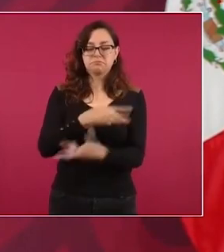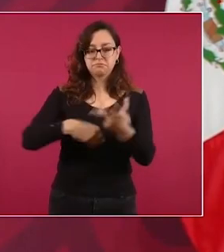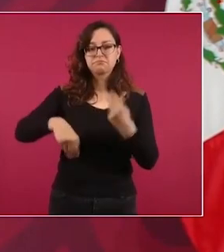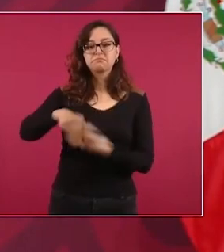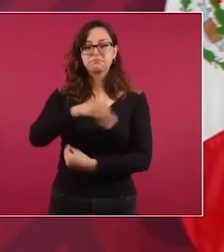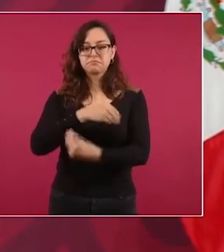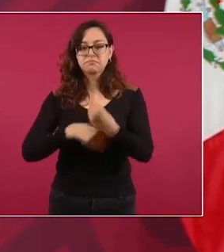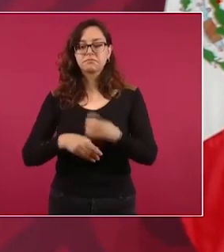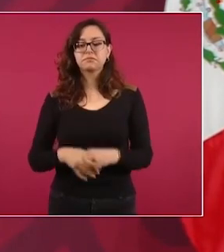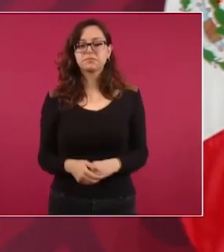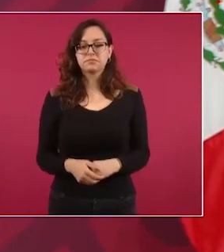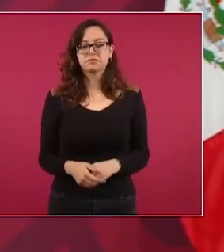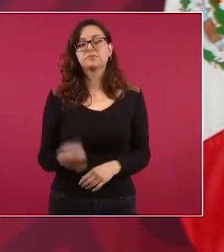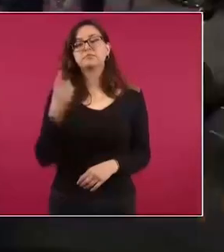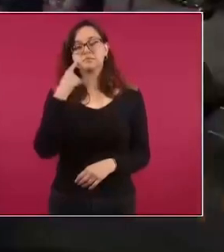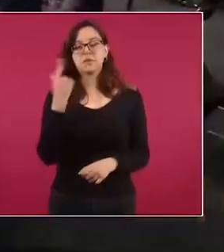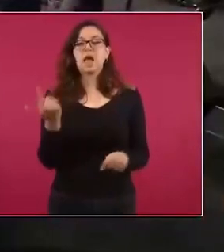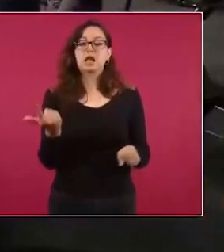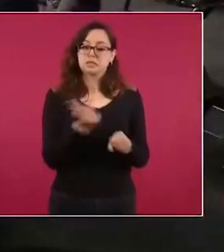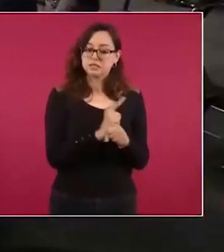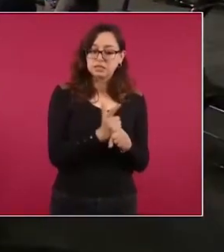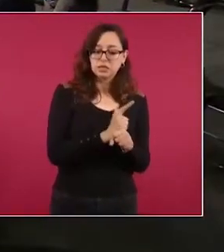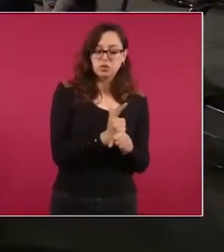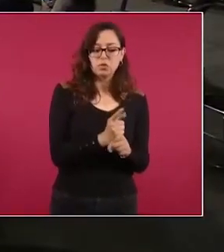tiene licenciatura en matemático